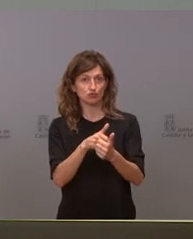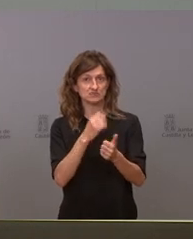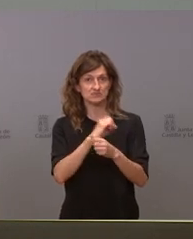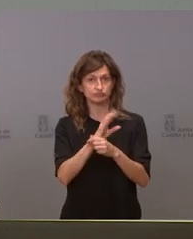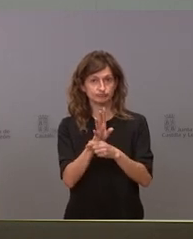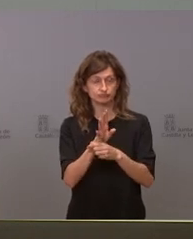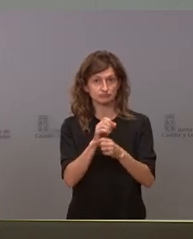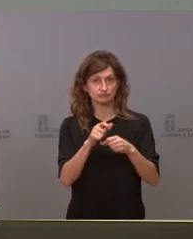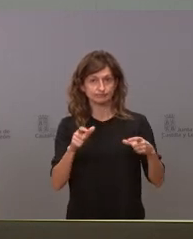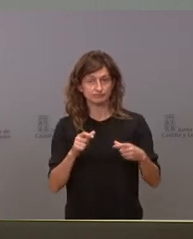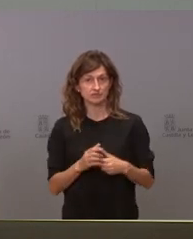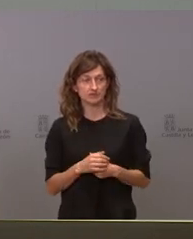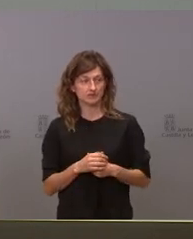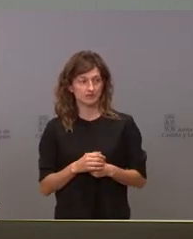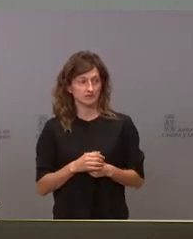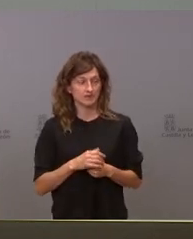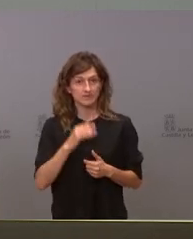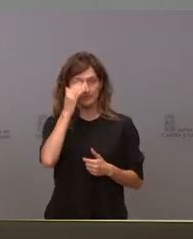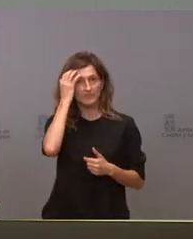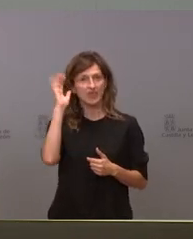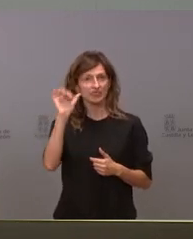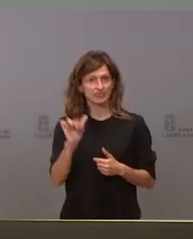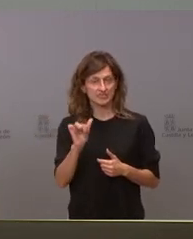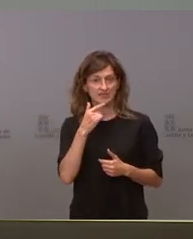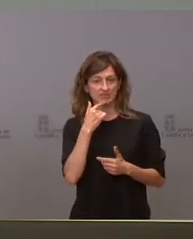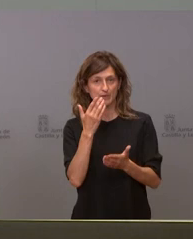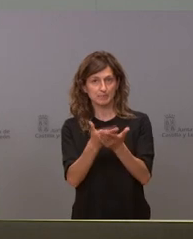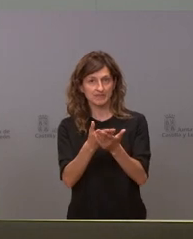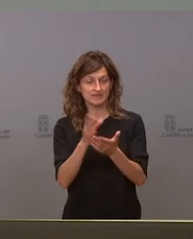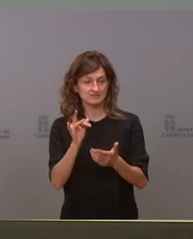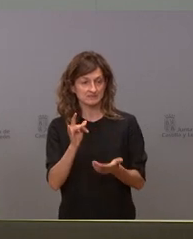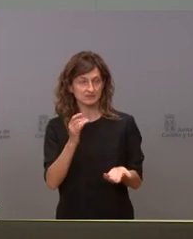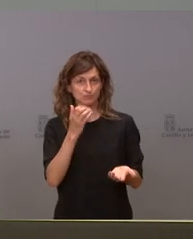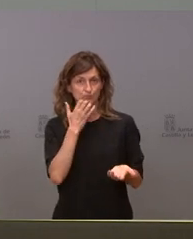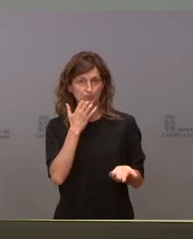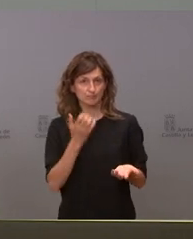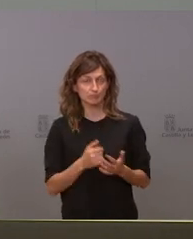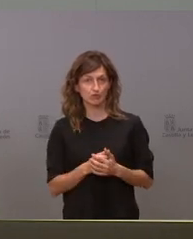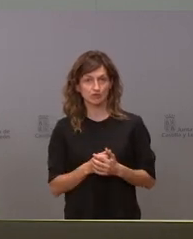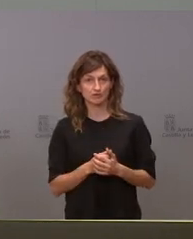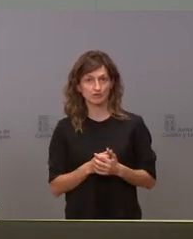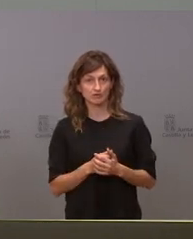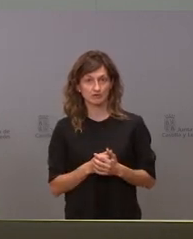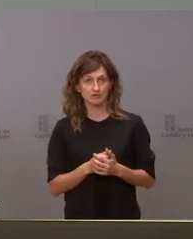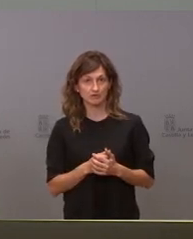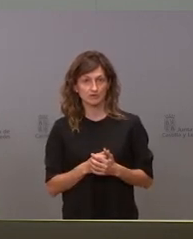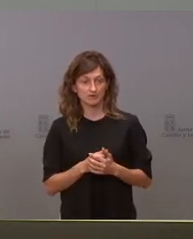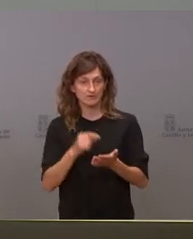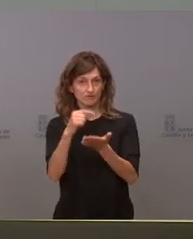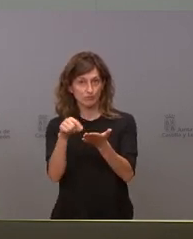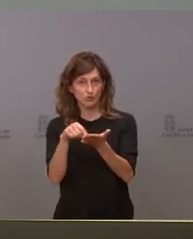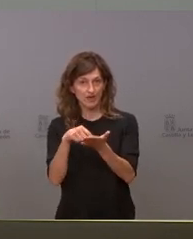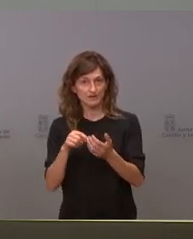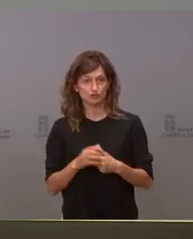brotes por lo menos en los cines sí que se está empezando a pedir solicitudes para formularios para rellenar